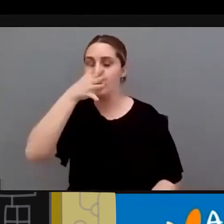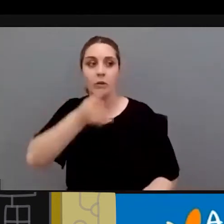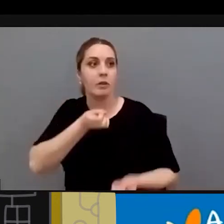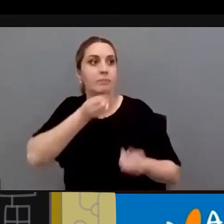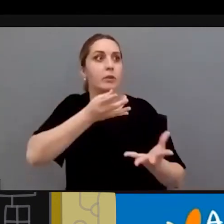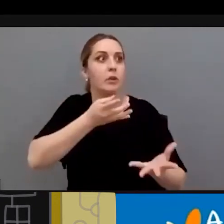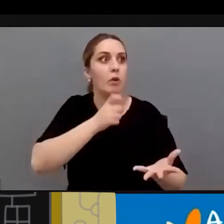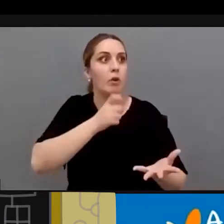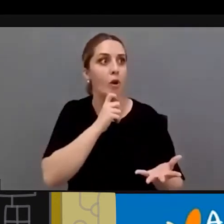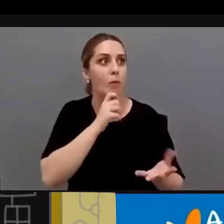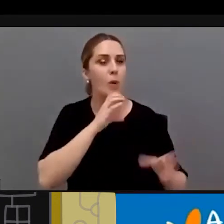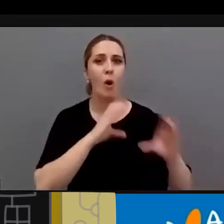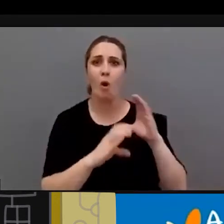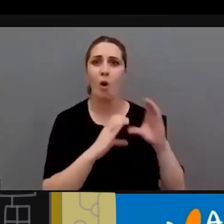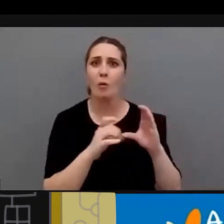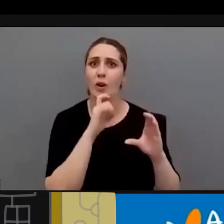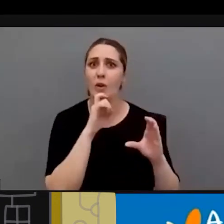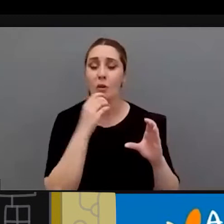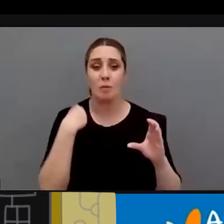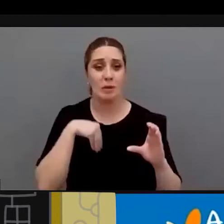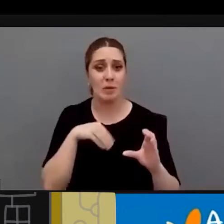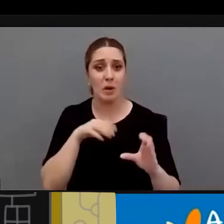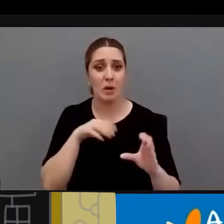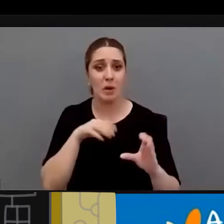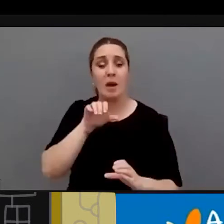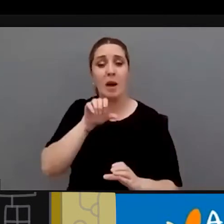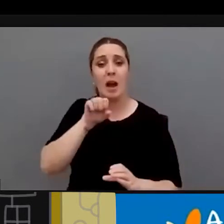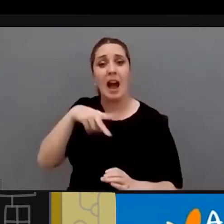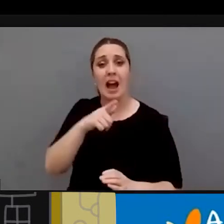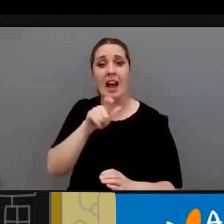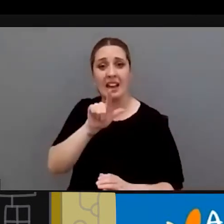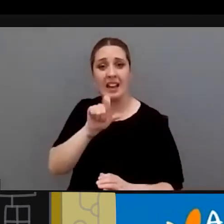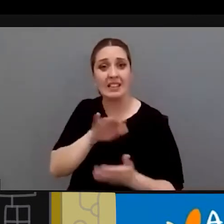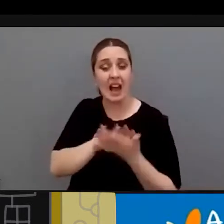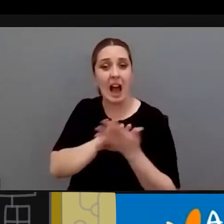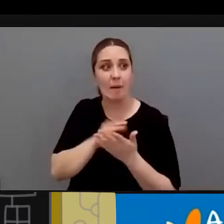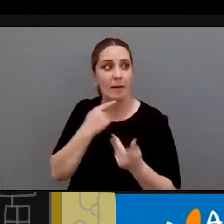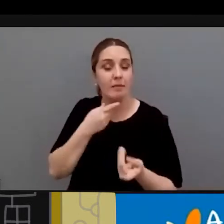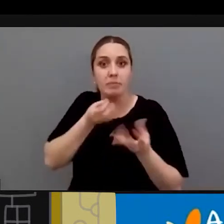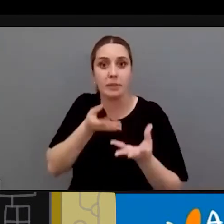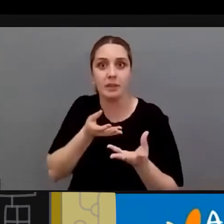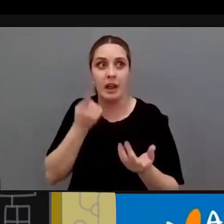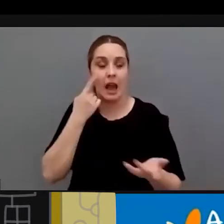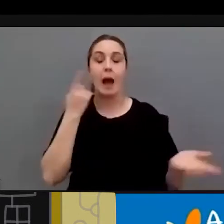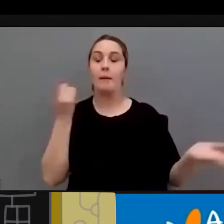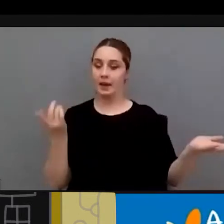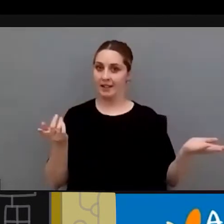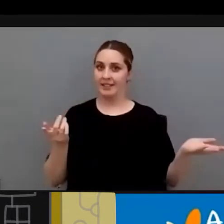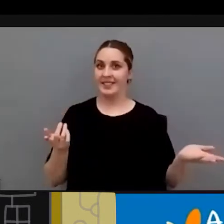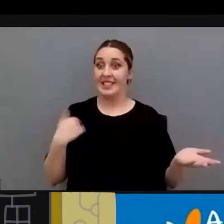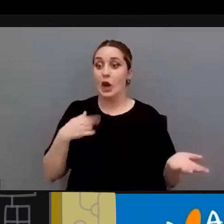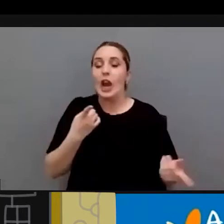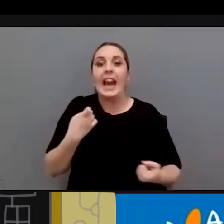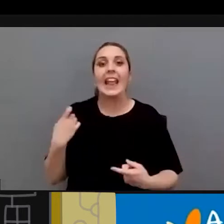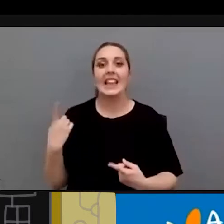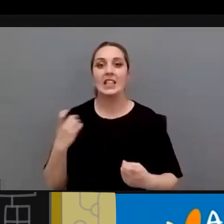¿cómo me comunico? lo acaba de decir María Ángeles es que vamos a ver si necesito